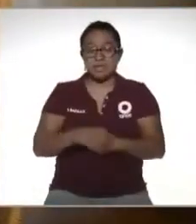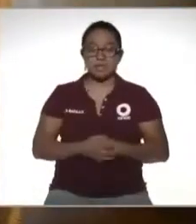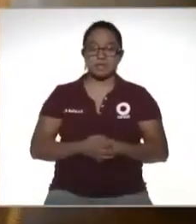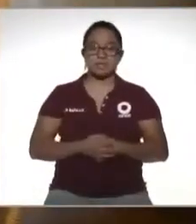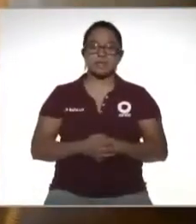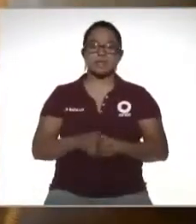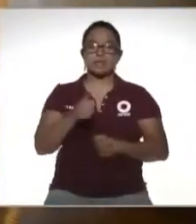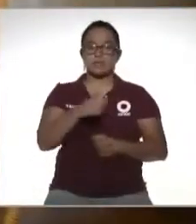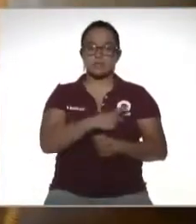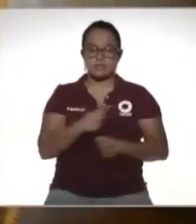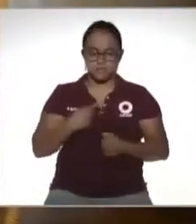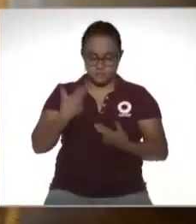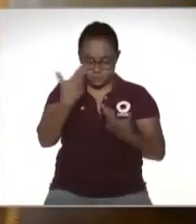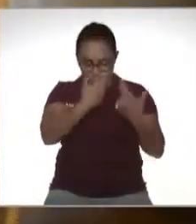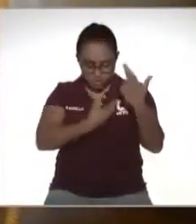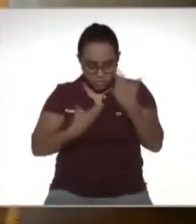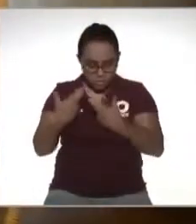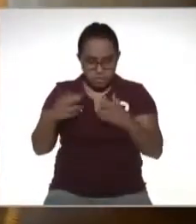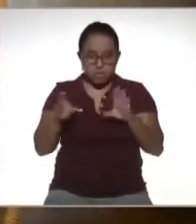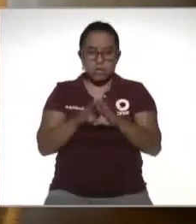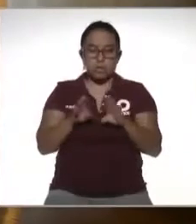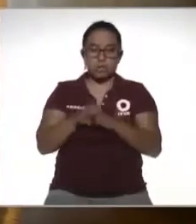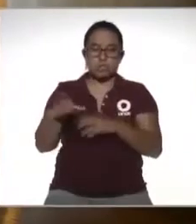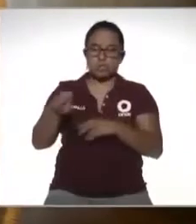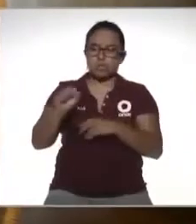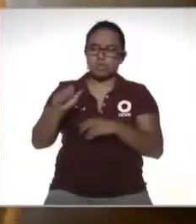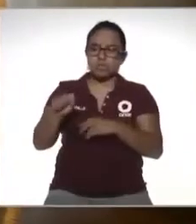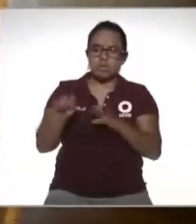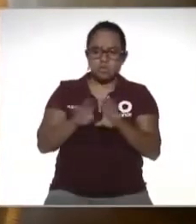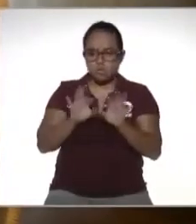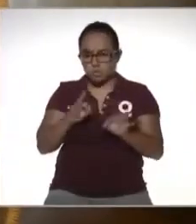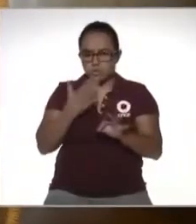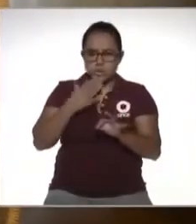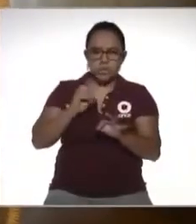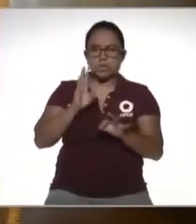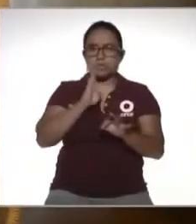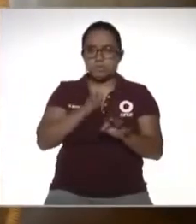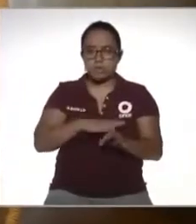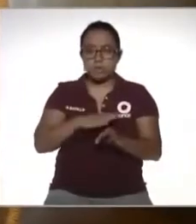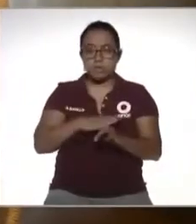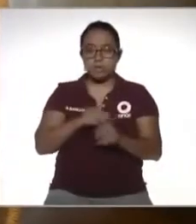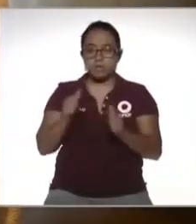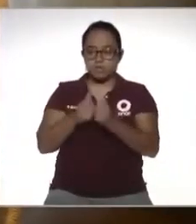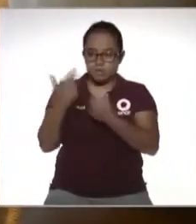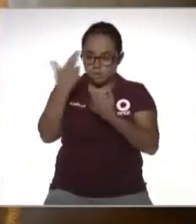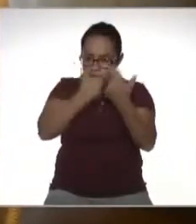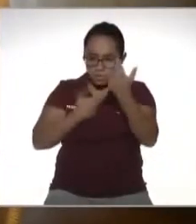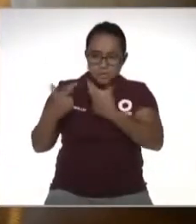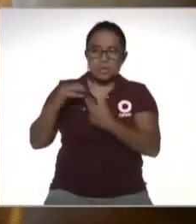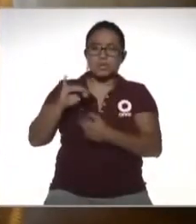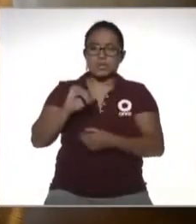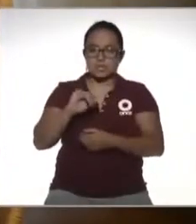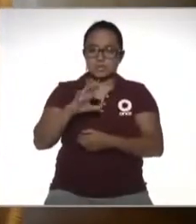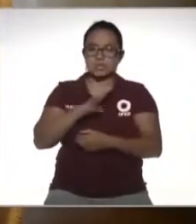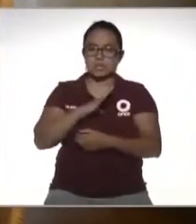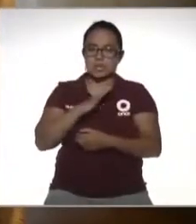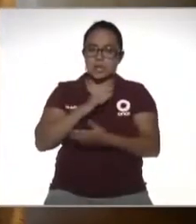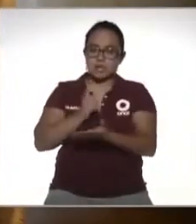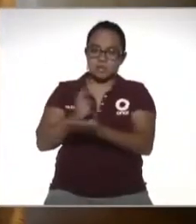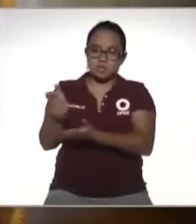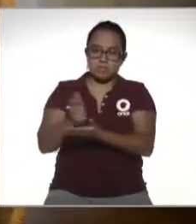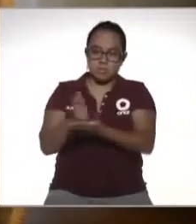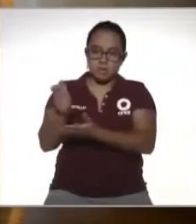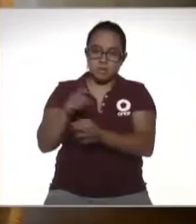revisa constantemente tu estado en el portal del SAT para que verifiques que sí está recibiendo los